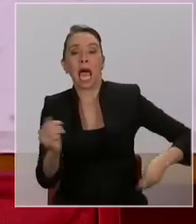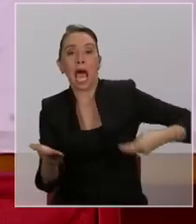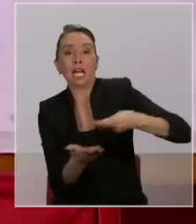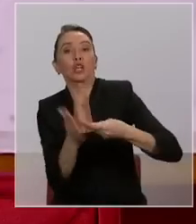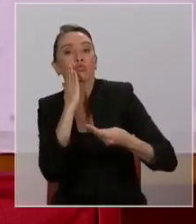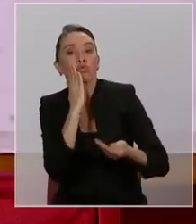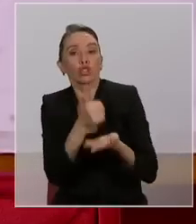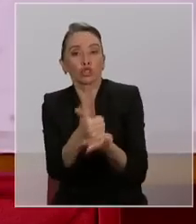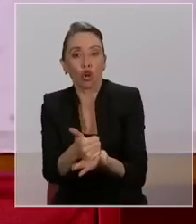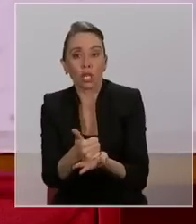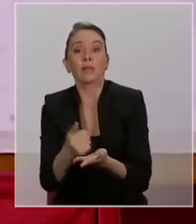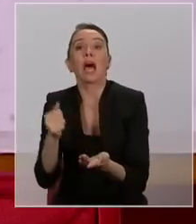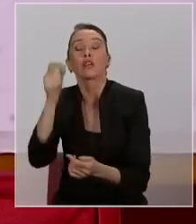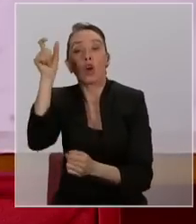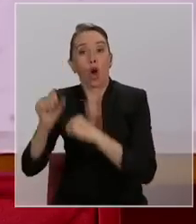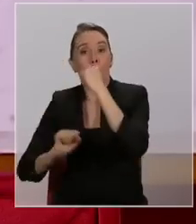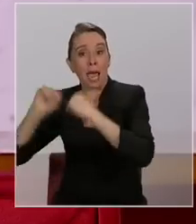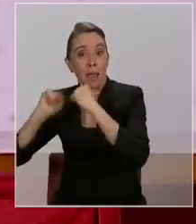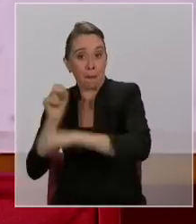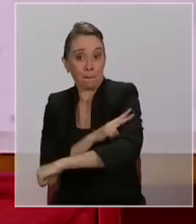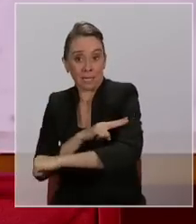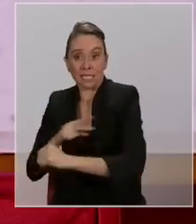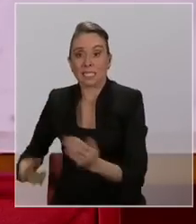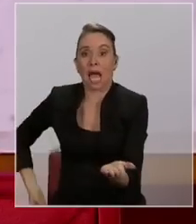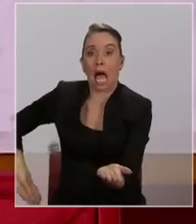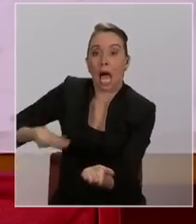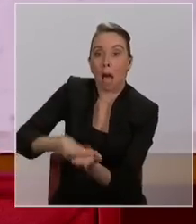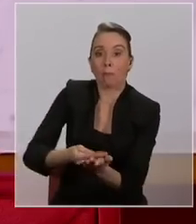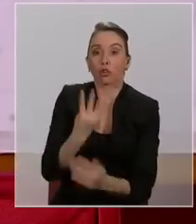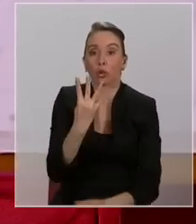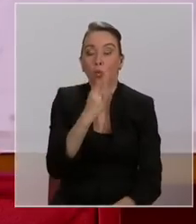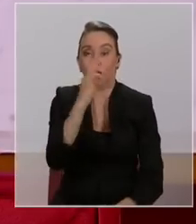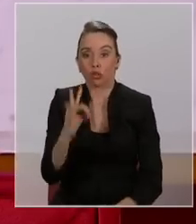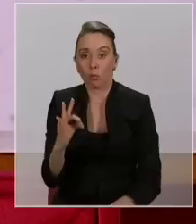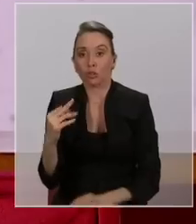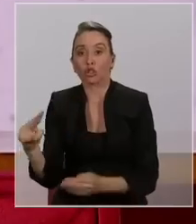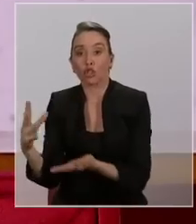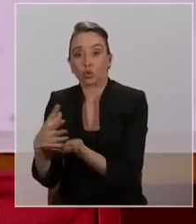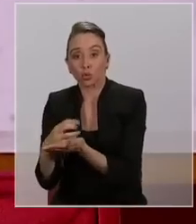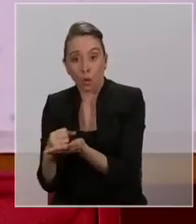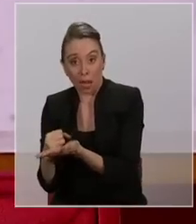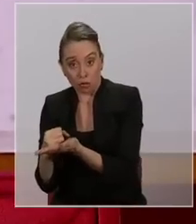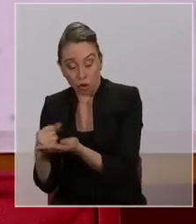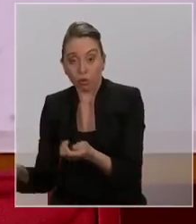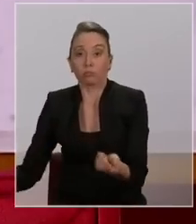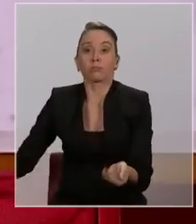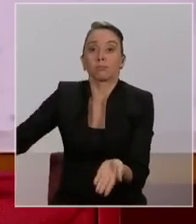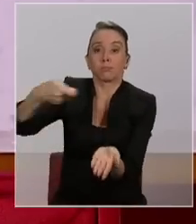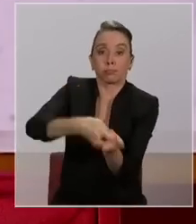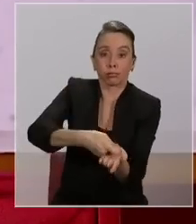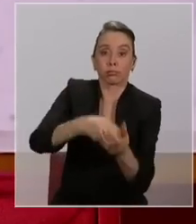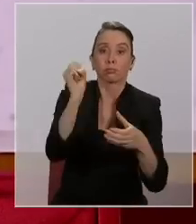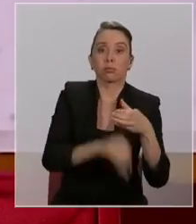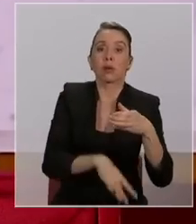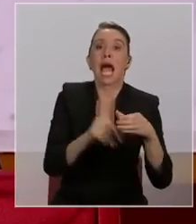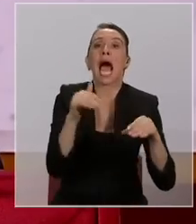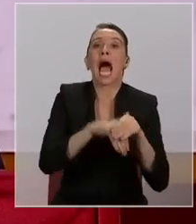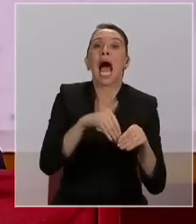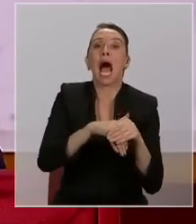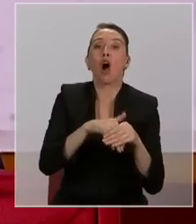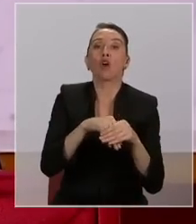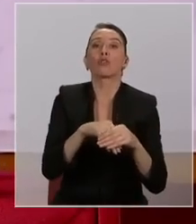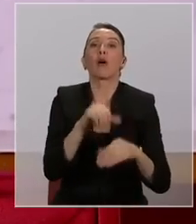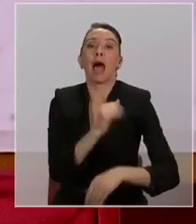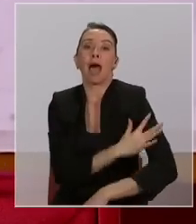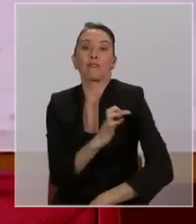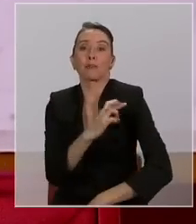fortalece con un aporte del empleador de 4% del salario que va a ir directamente a la cuenta de ahorro previsional